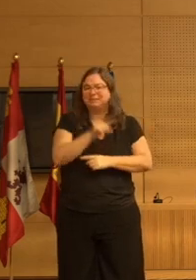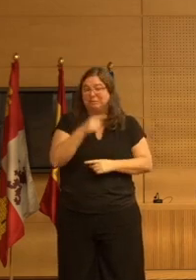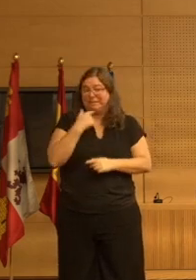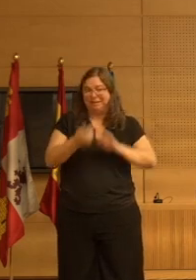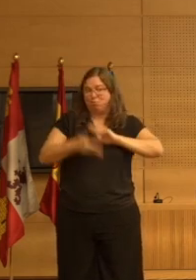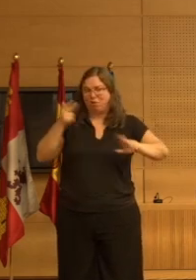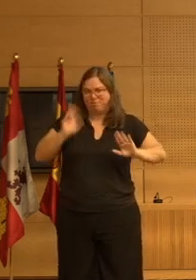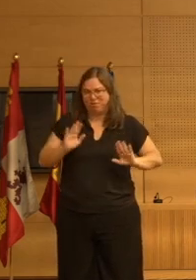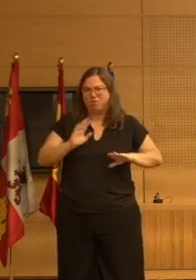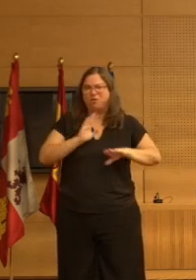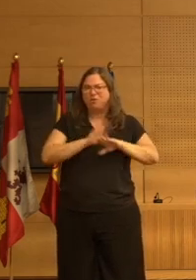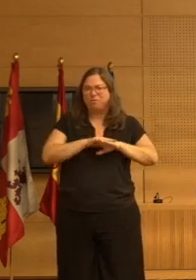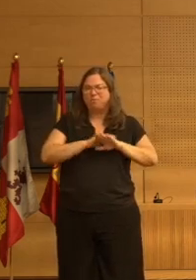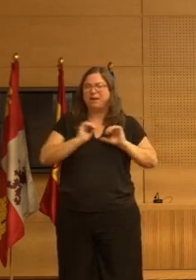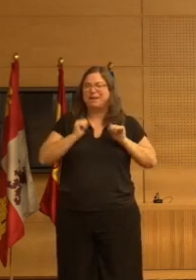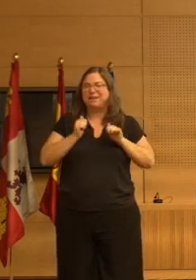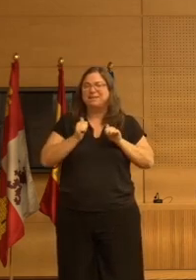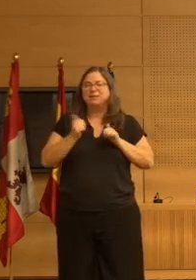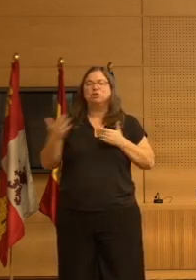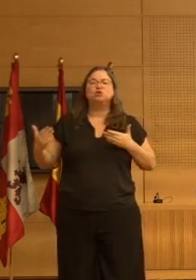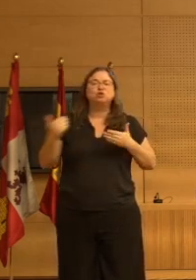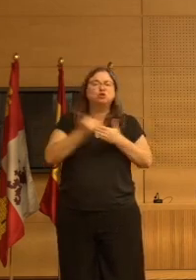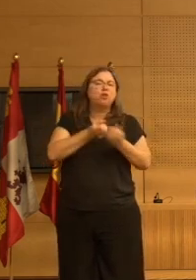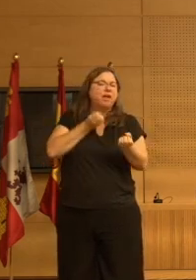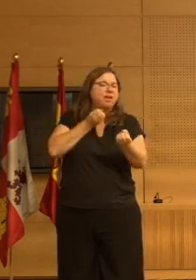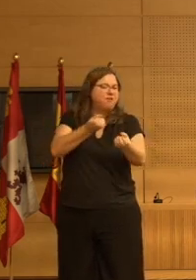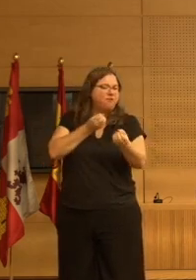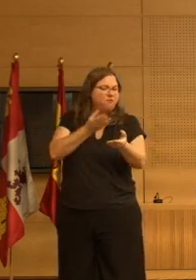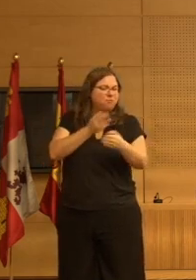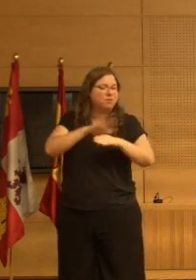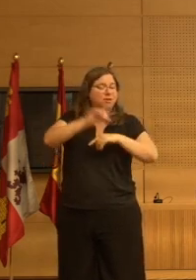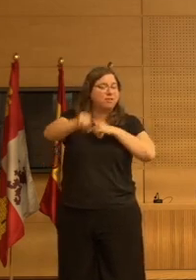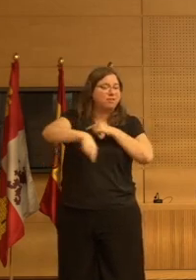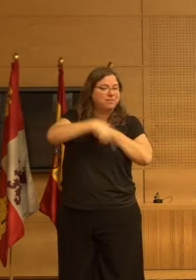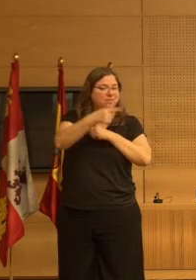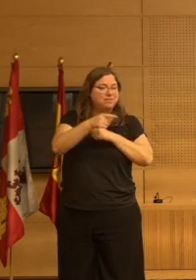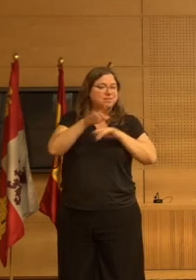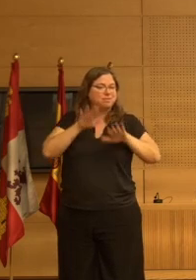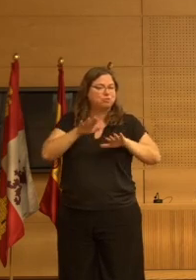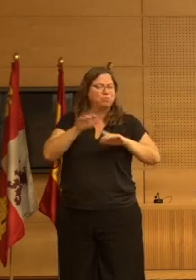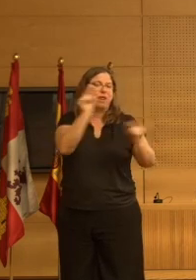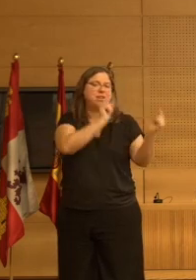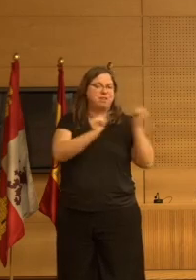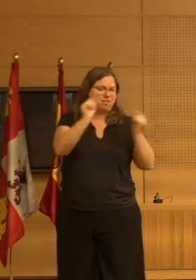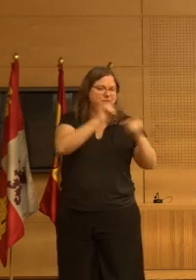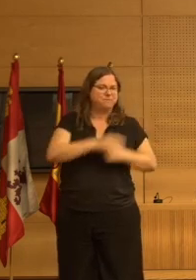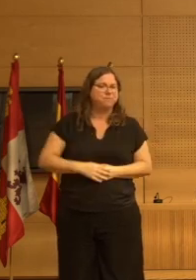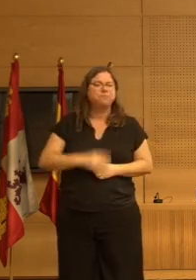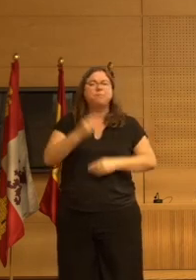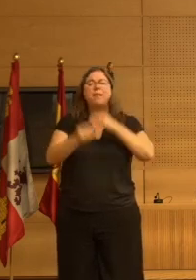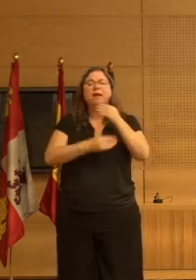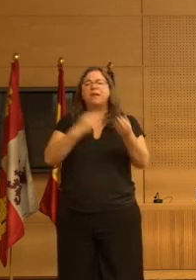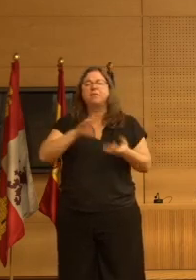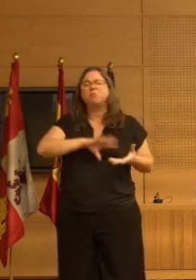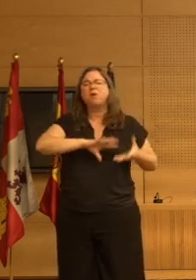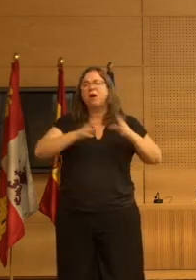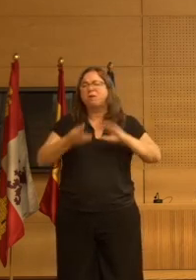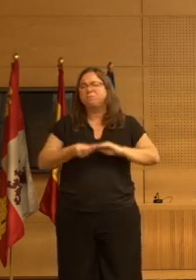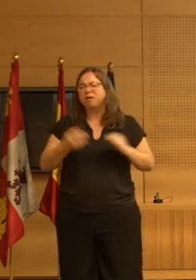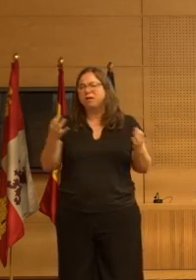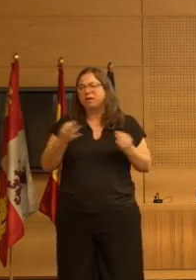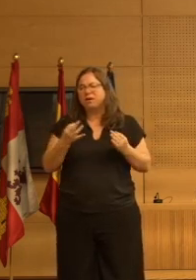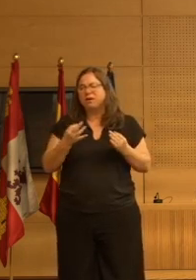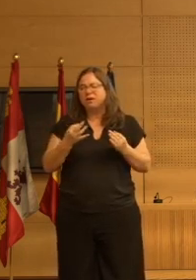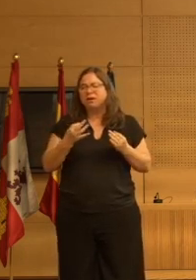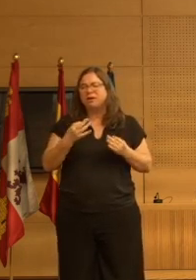muy rápido para intentar dar toda un poco toda la información y que luego pueda estar abierta la discusión lo que hacemos es un poco aplicar el DSM